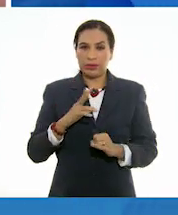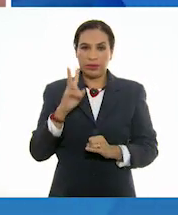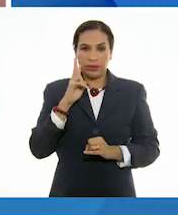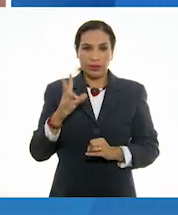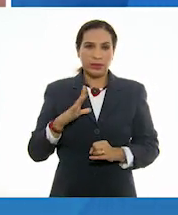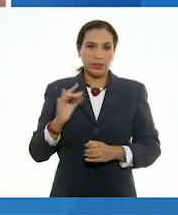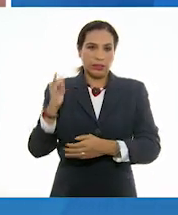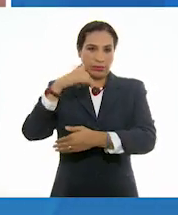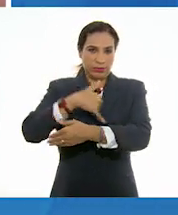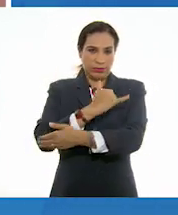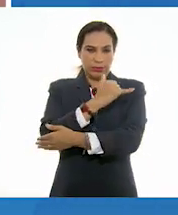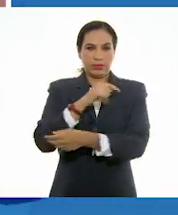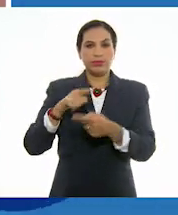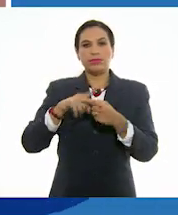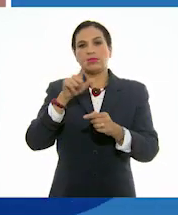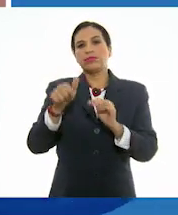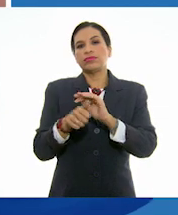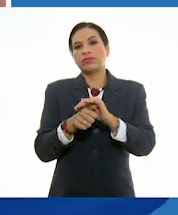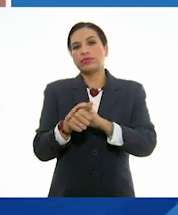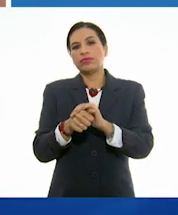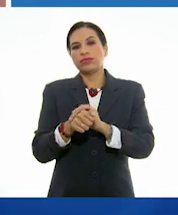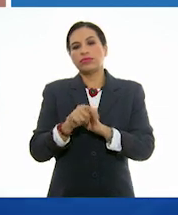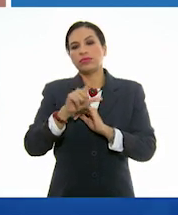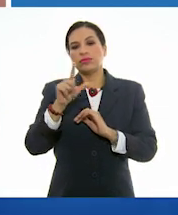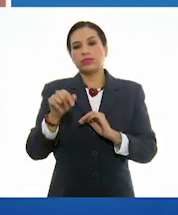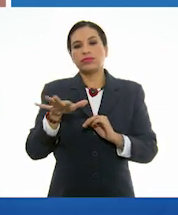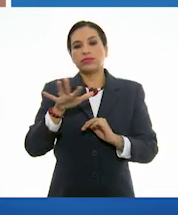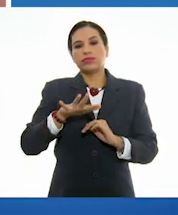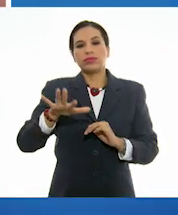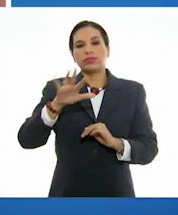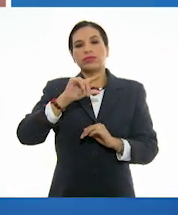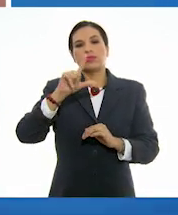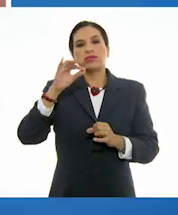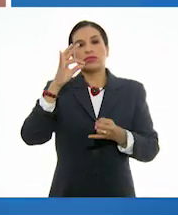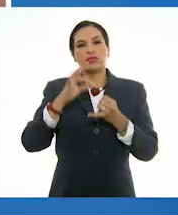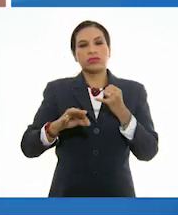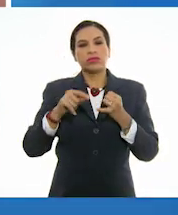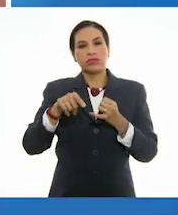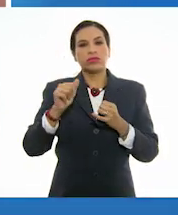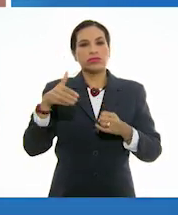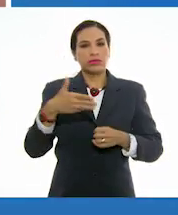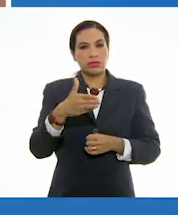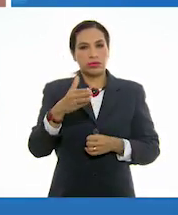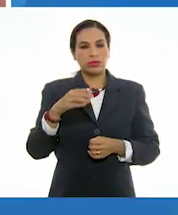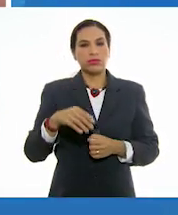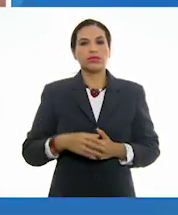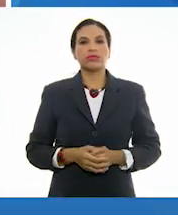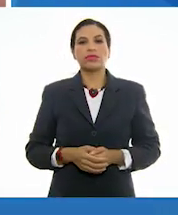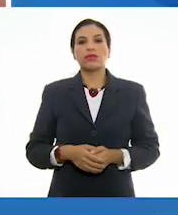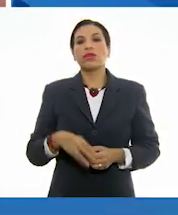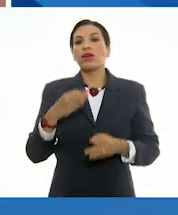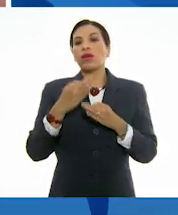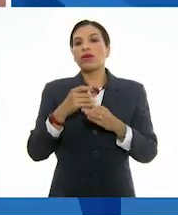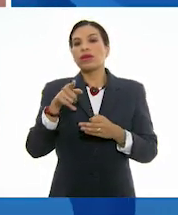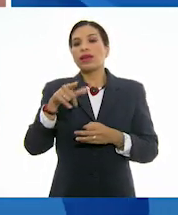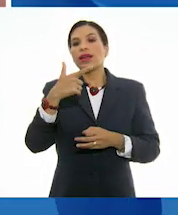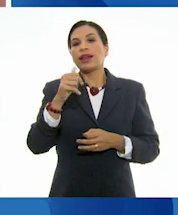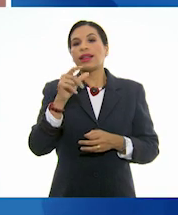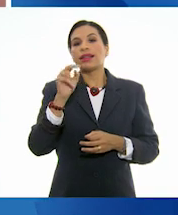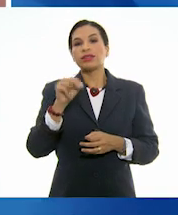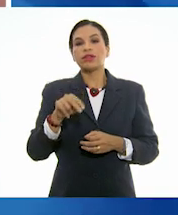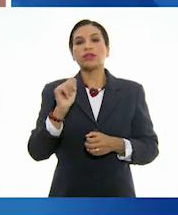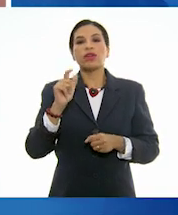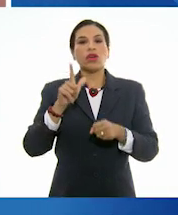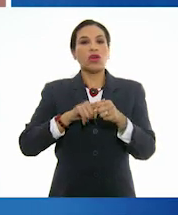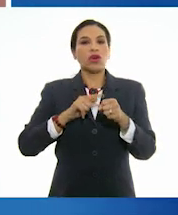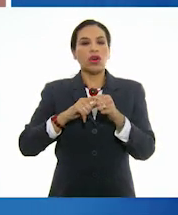ballena, después la tortuga, después el coral y por último el pez. Y la gradación, que es